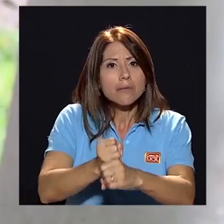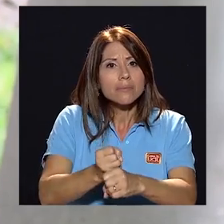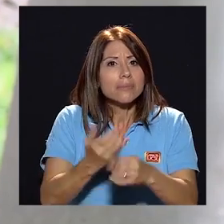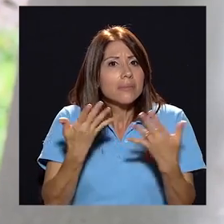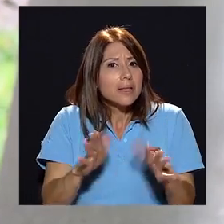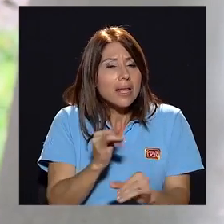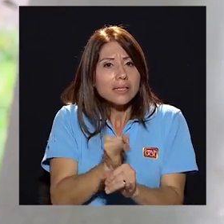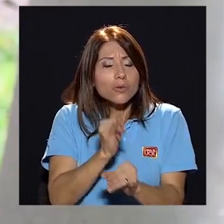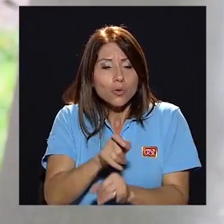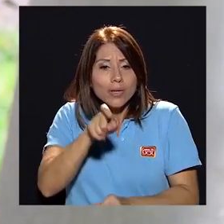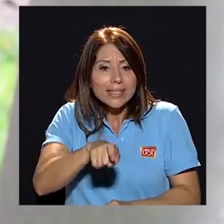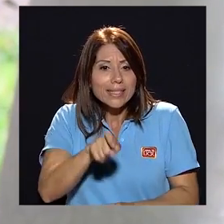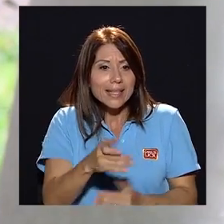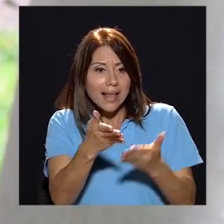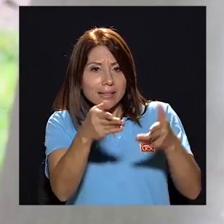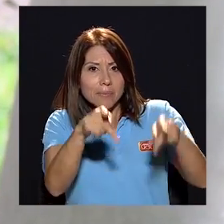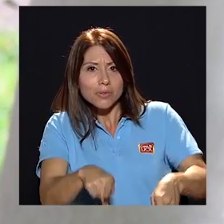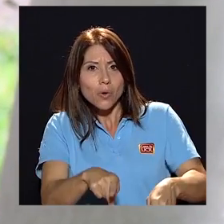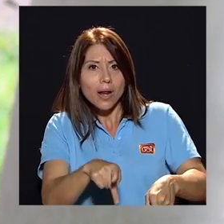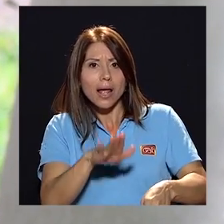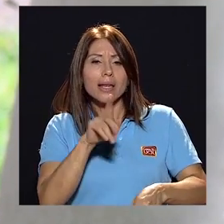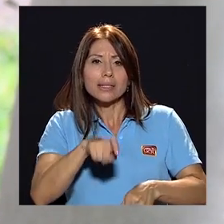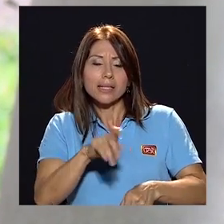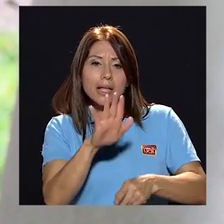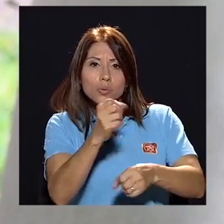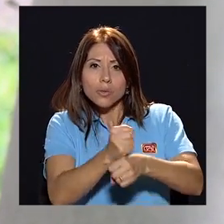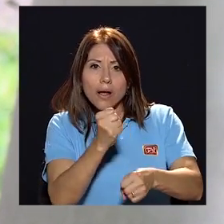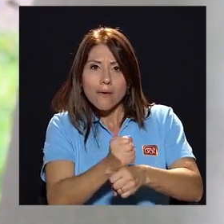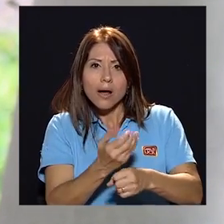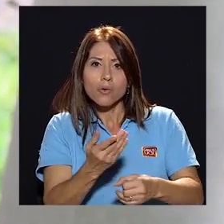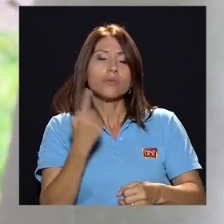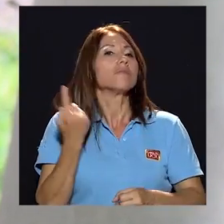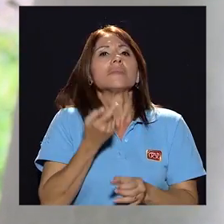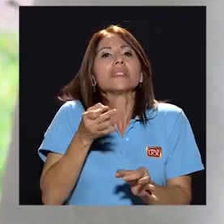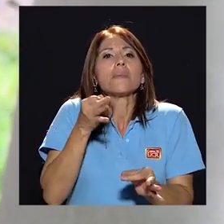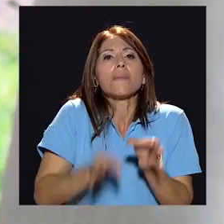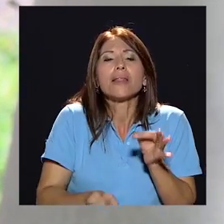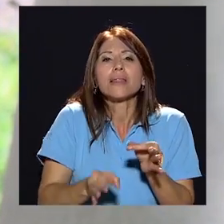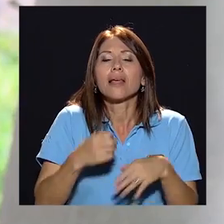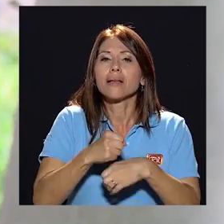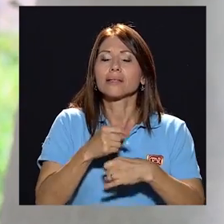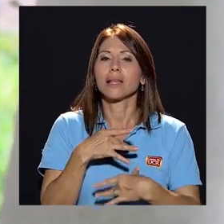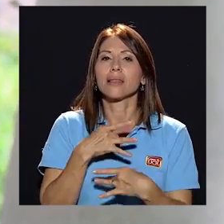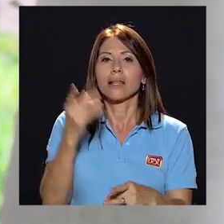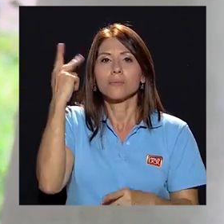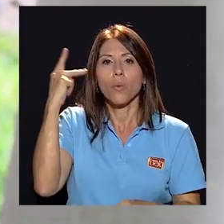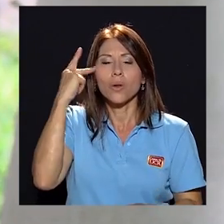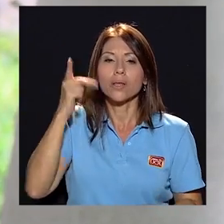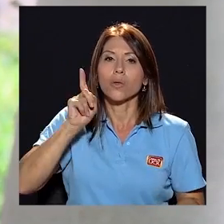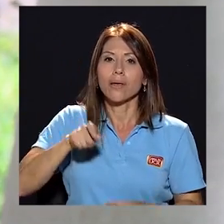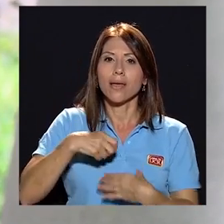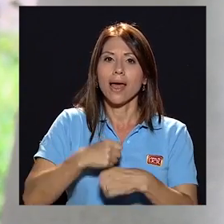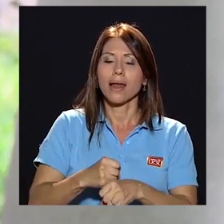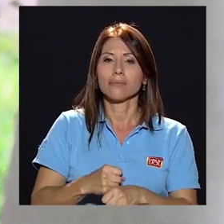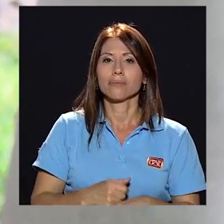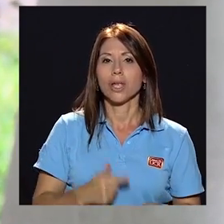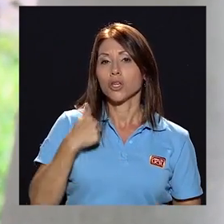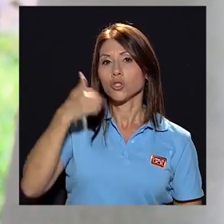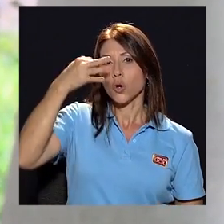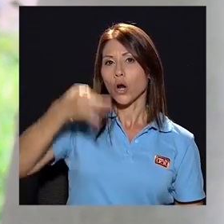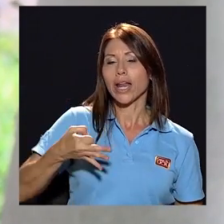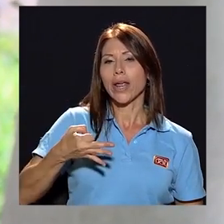funcionario de esa labor de esa función y simplemente es ejecutar simplemente es que darle el interés político que se tiene que dar